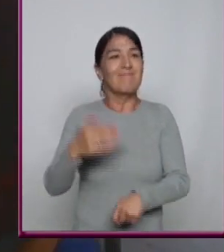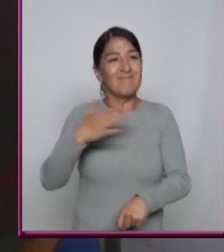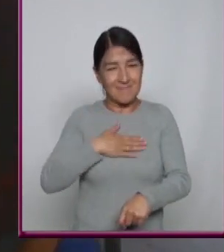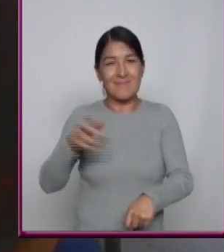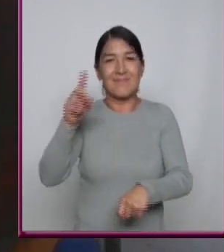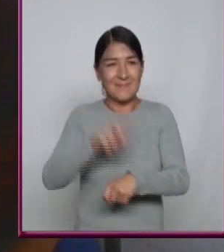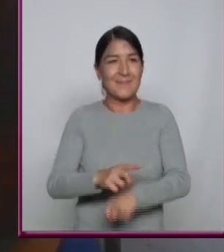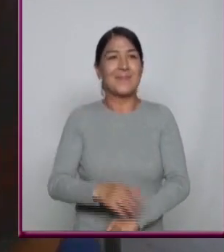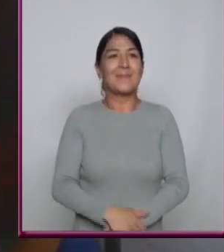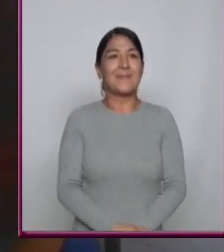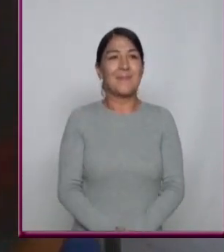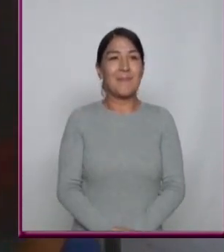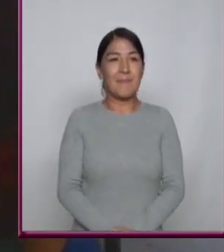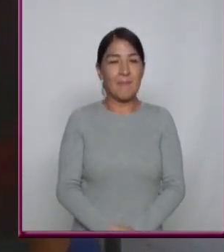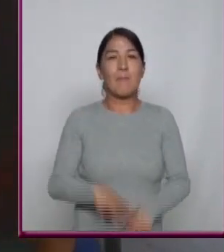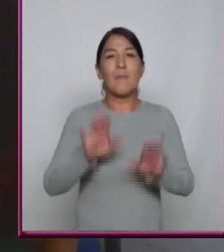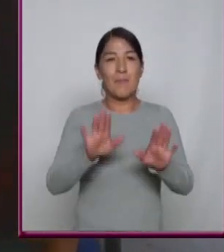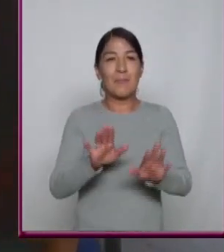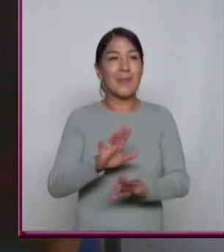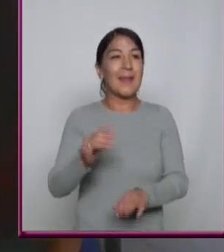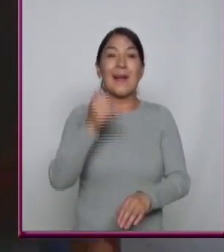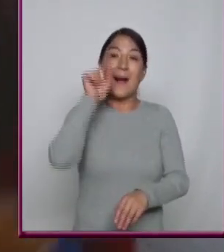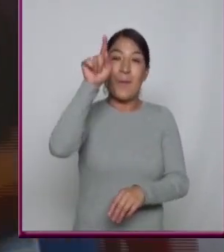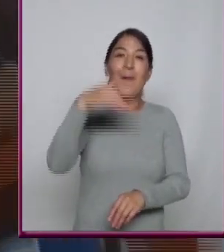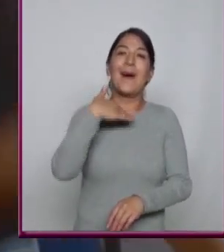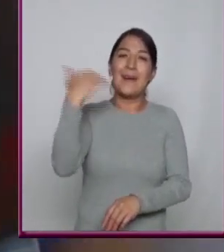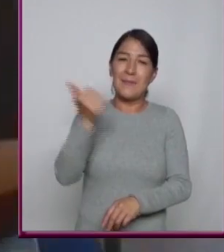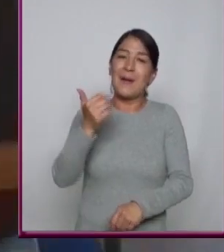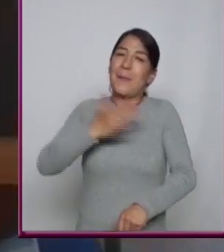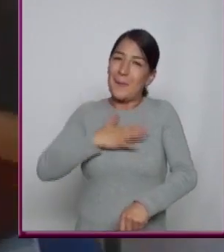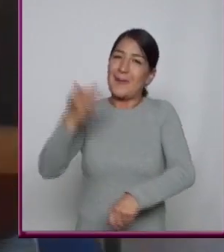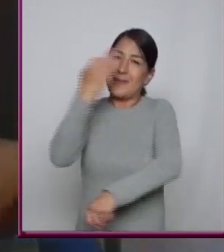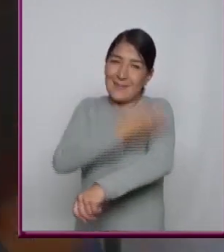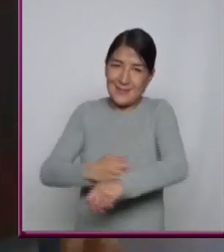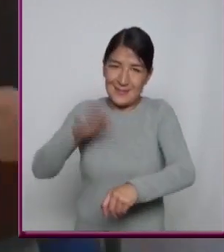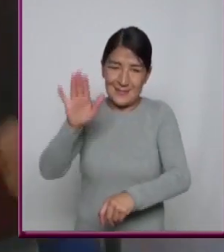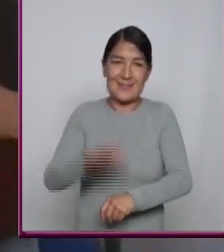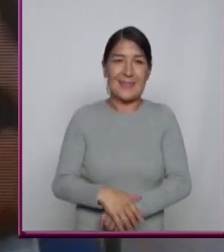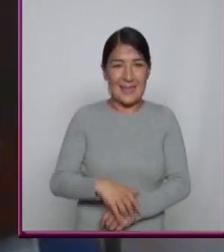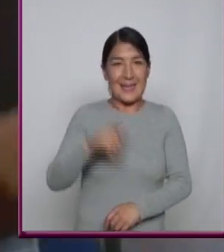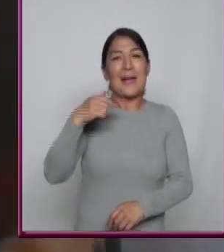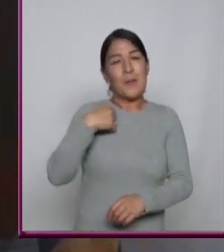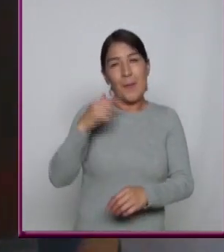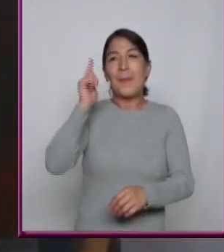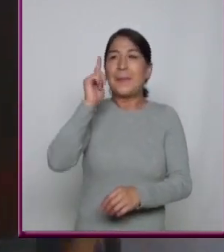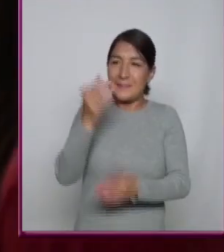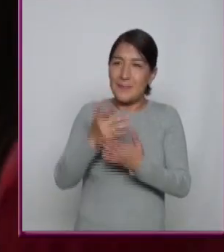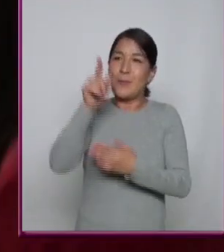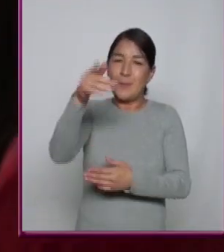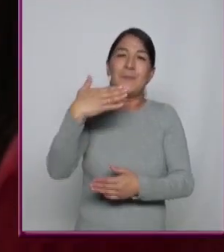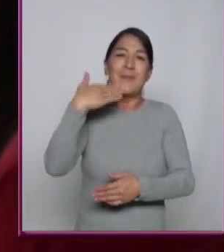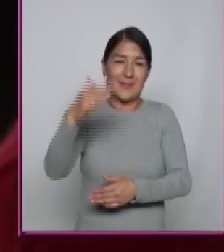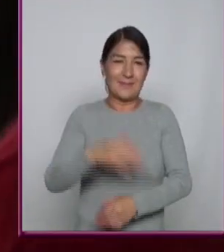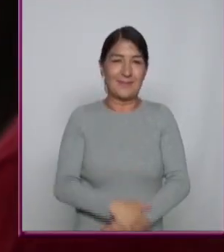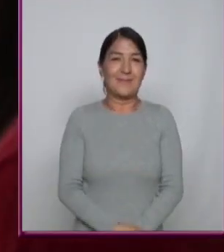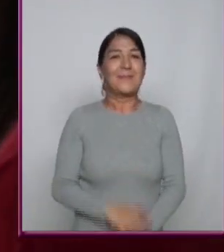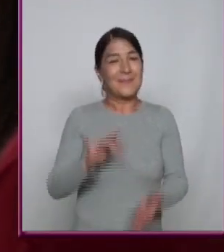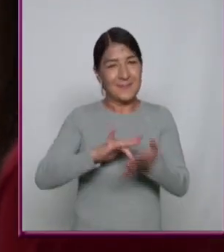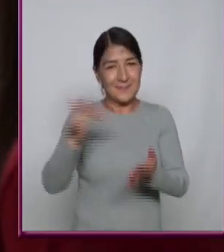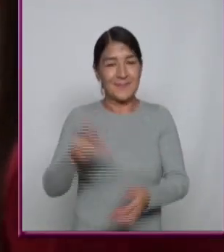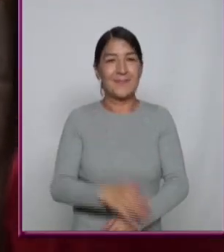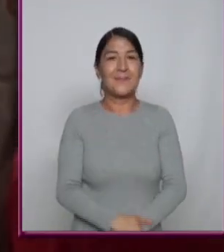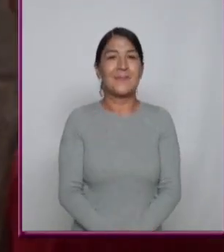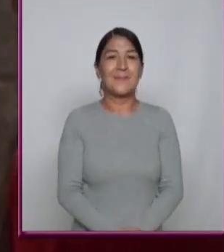días Bueno, buenas tardes Allá en Alemania Espero que Esté pasando la cuera escena muy bien Gracias